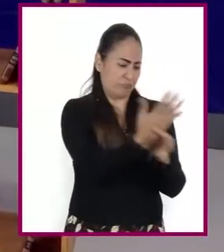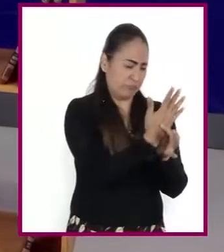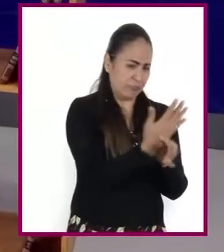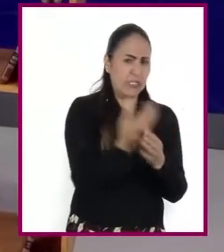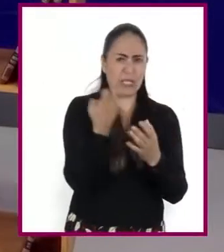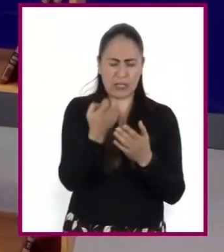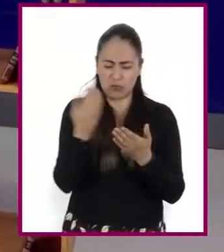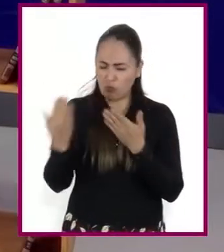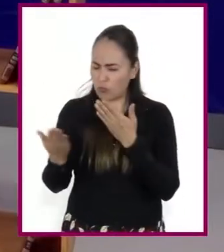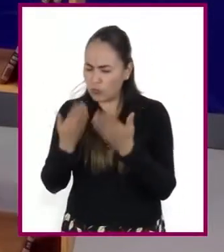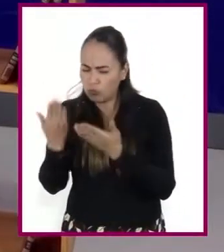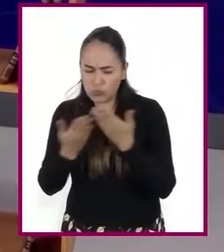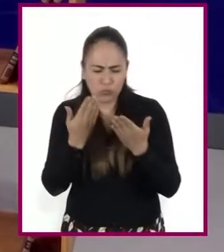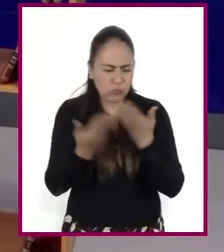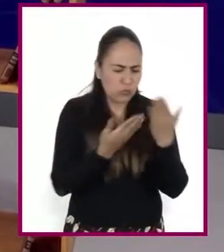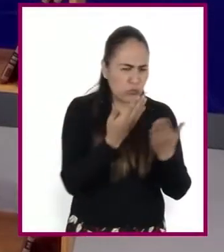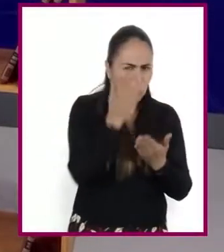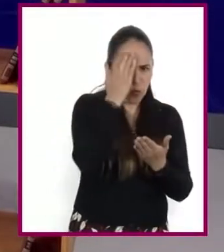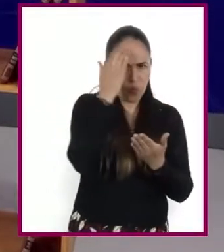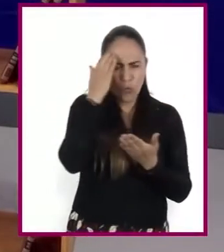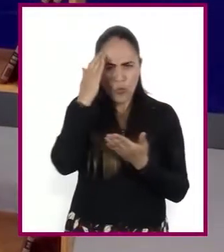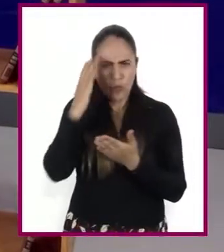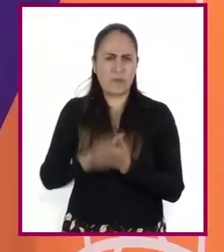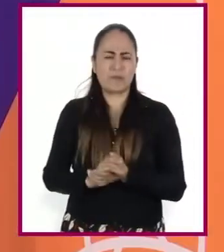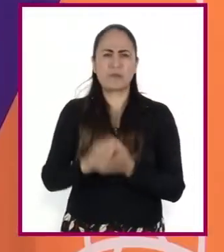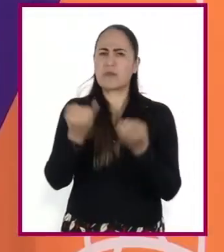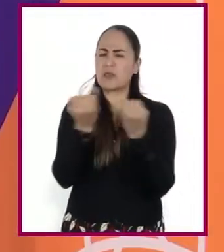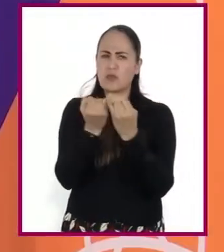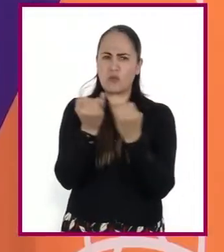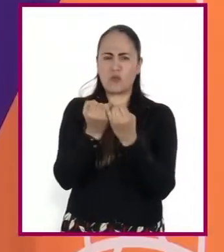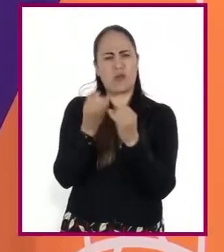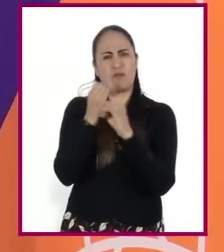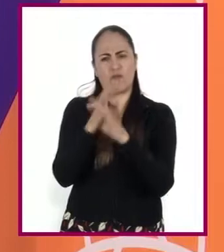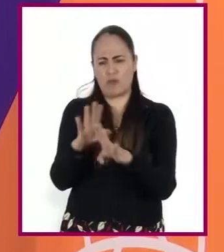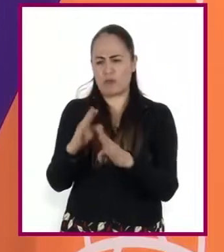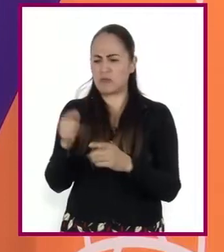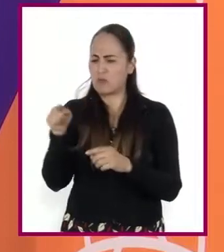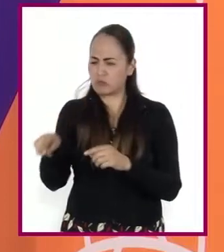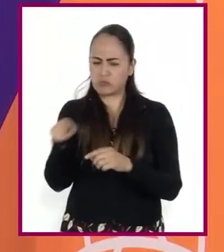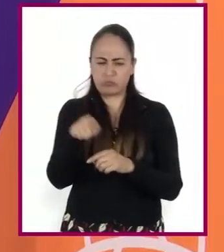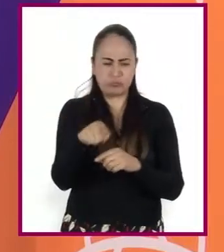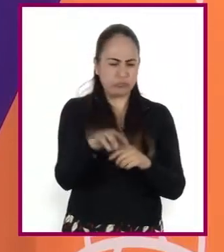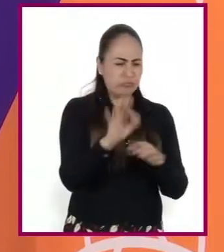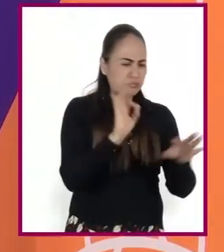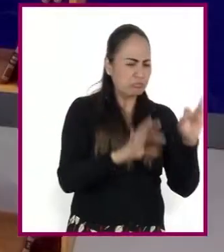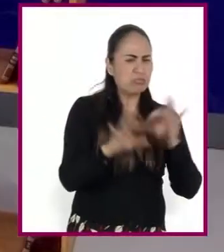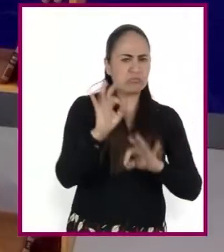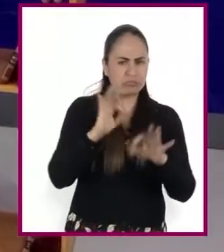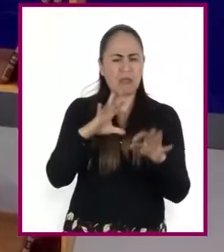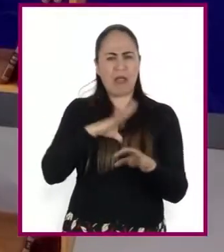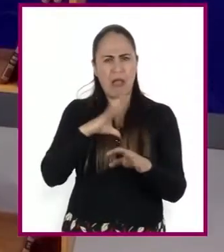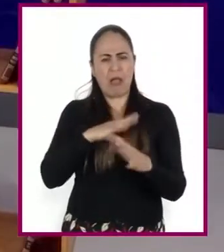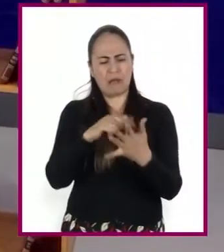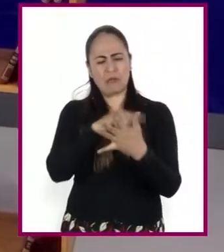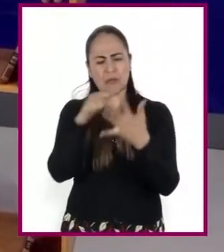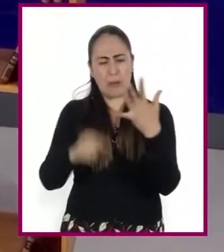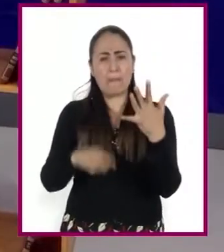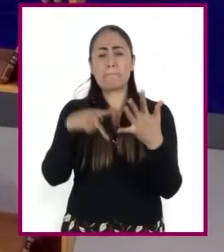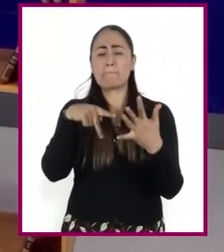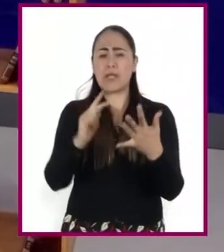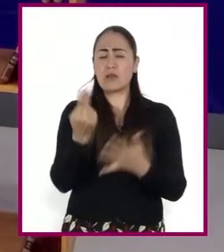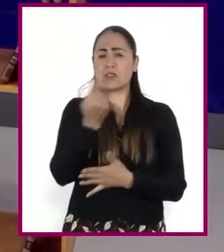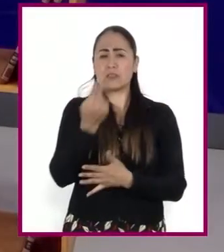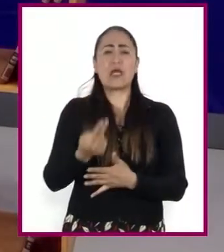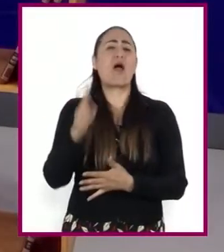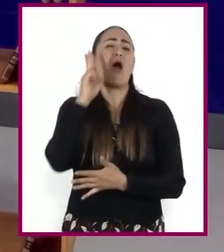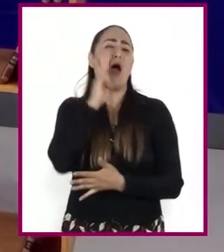Hay diferentes fuentes de información que podemos consultar para complementar nuestro resumen, pero es importante verificar su autenticidad.